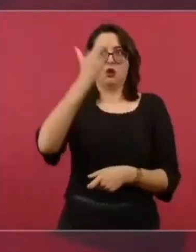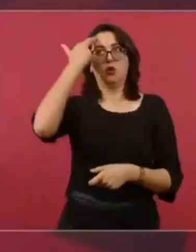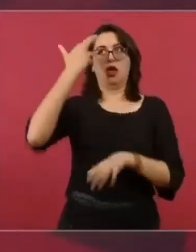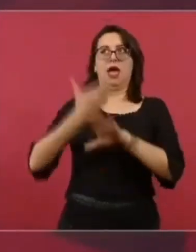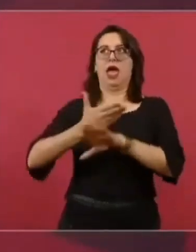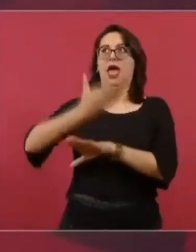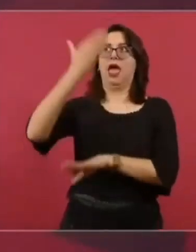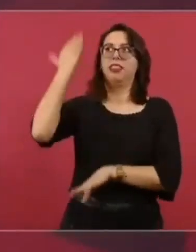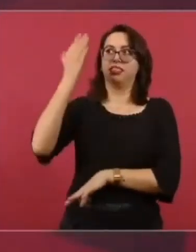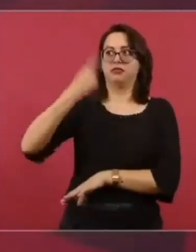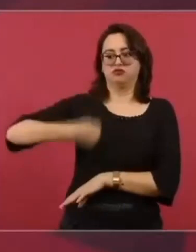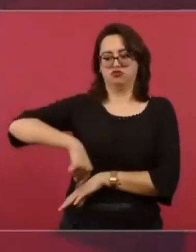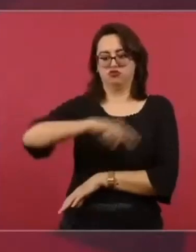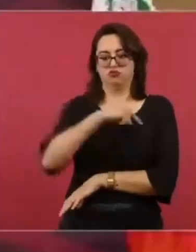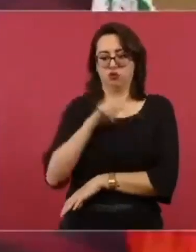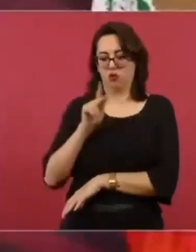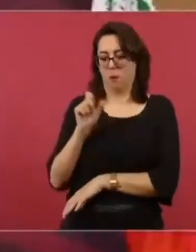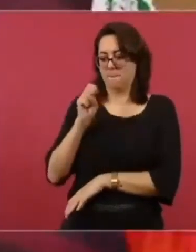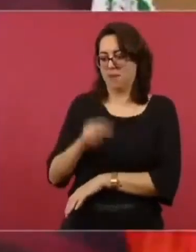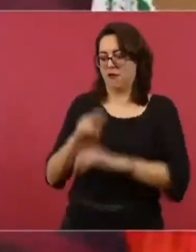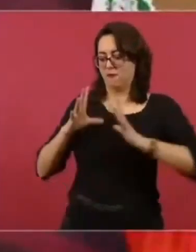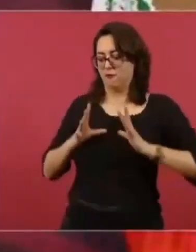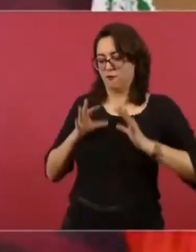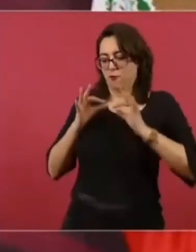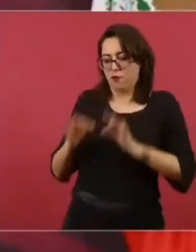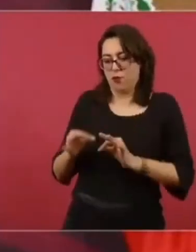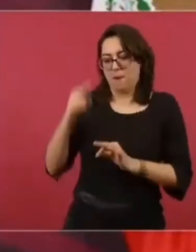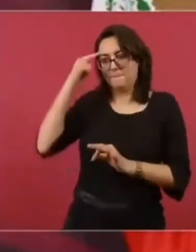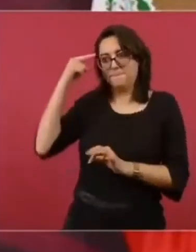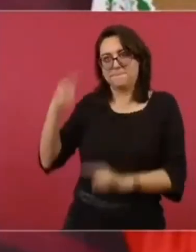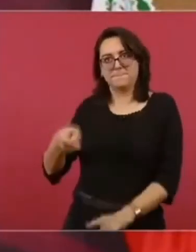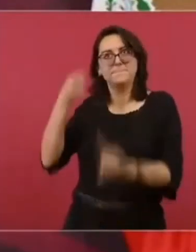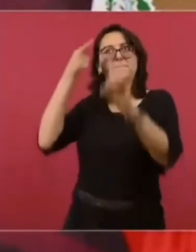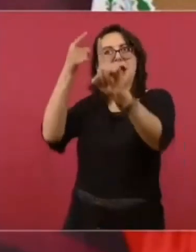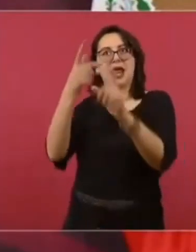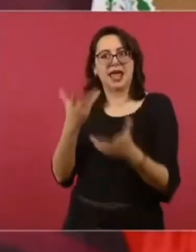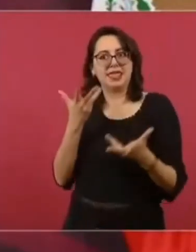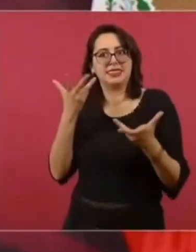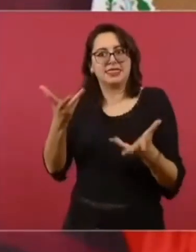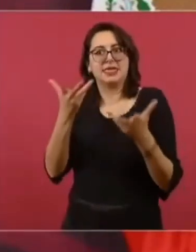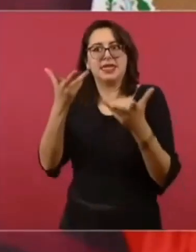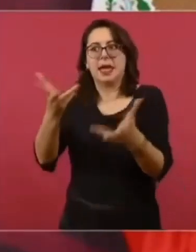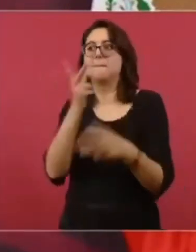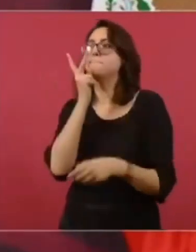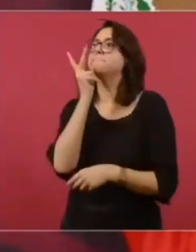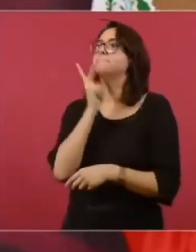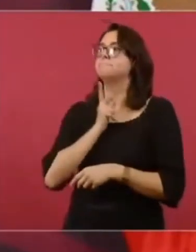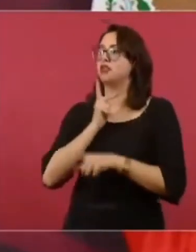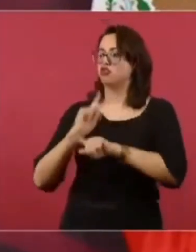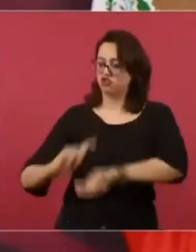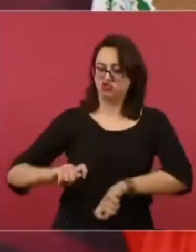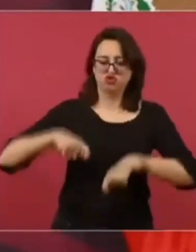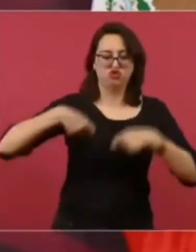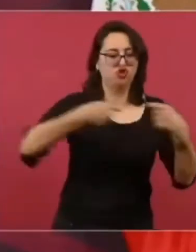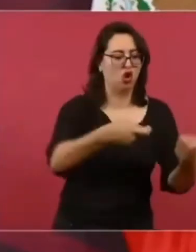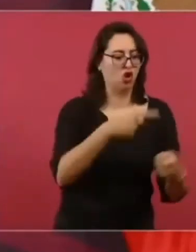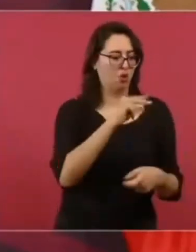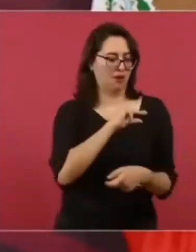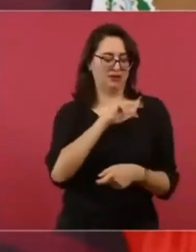principios, de mi diario, de mi programa,